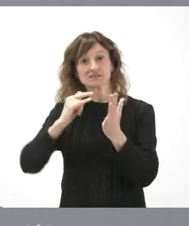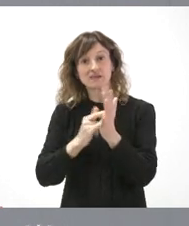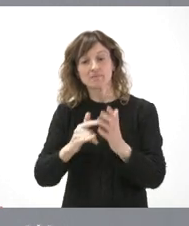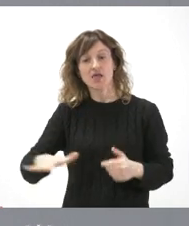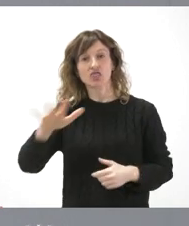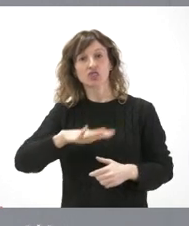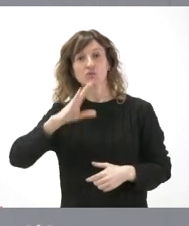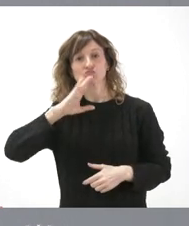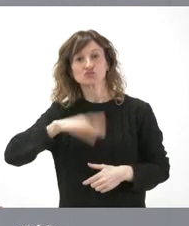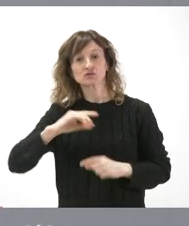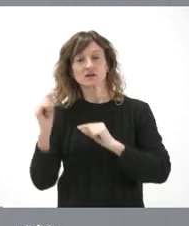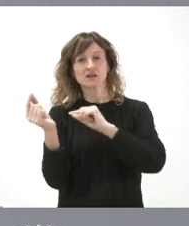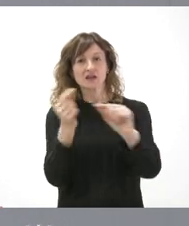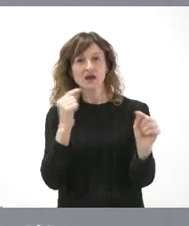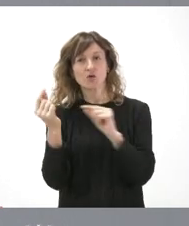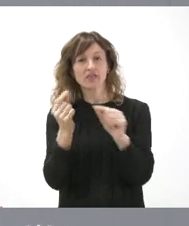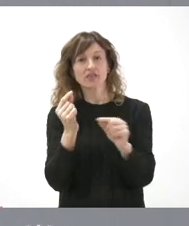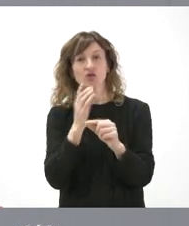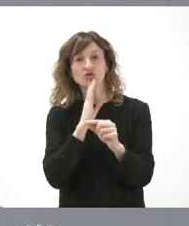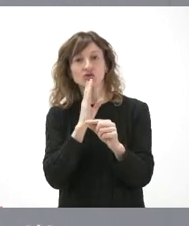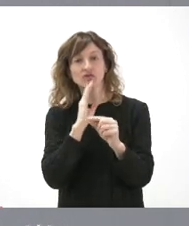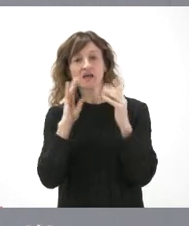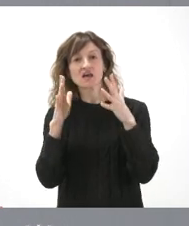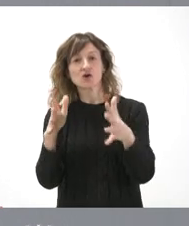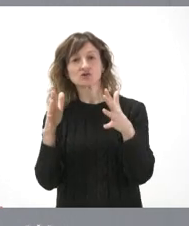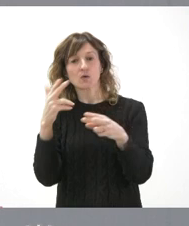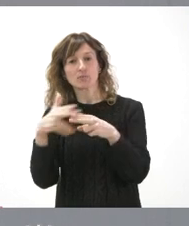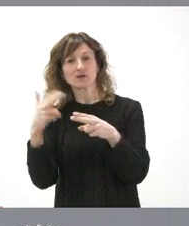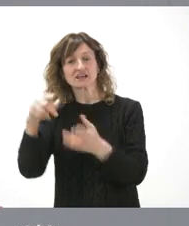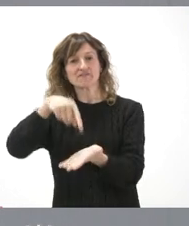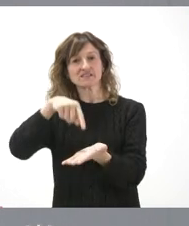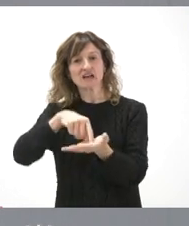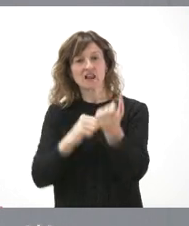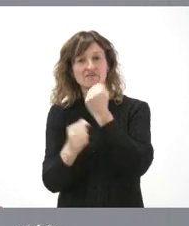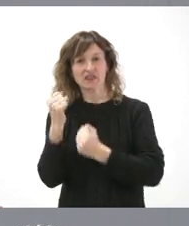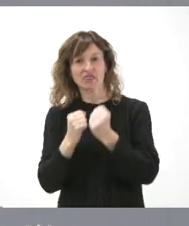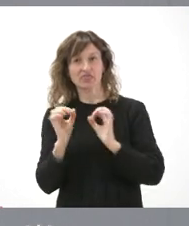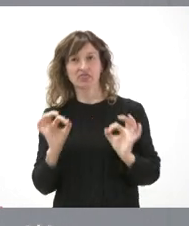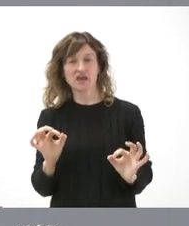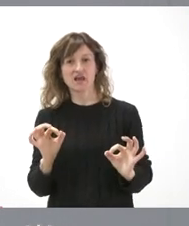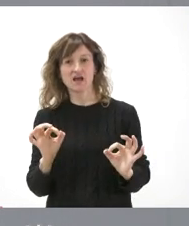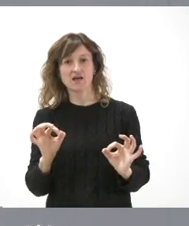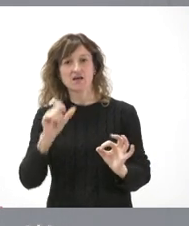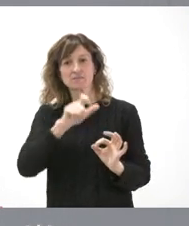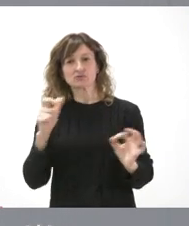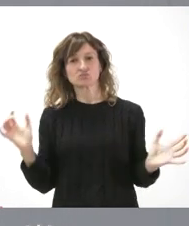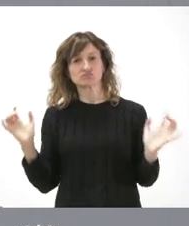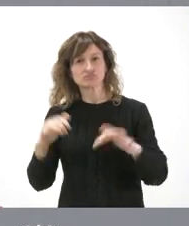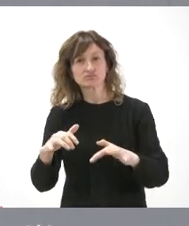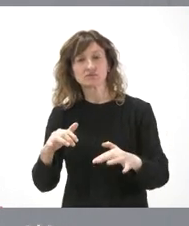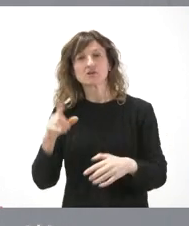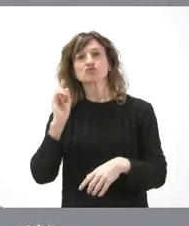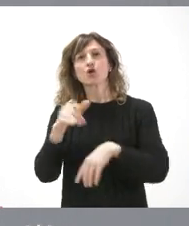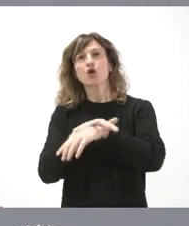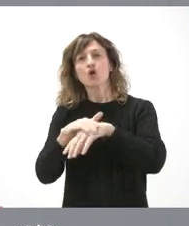para la negociación de la financiación autónomica es precisamente el Consejo de Política Fiscal y Financiera, una negociación multilateral. No puede ser que el Gobierno